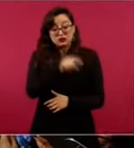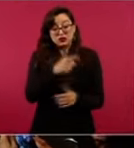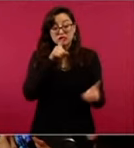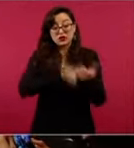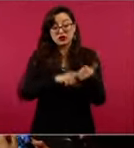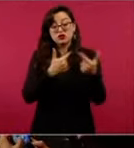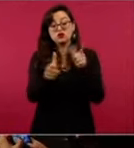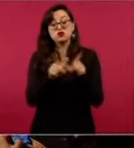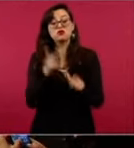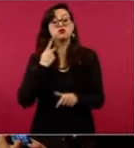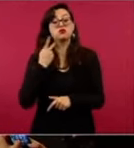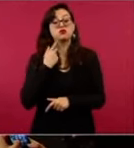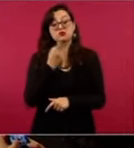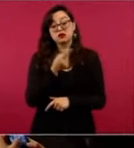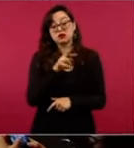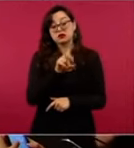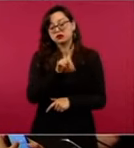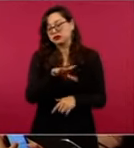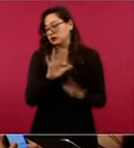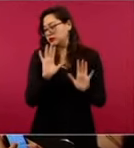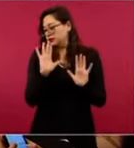No conozco a este señor.